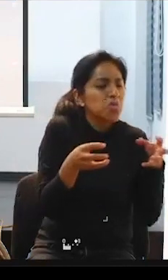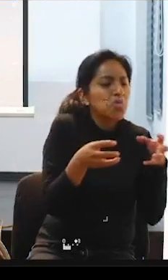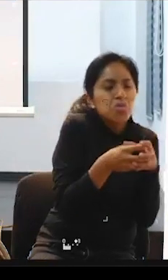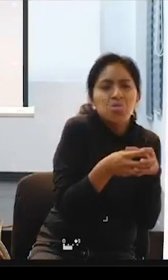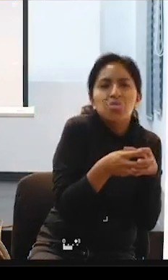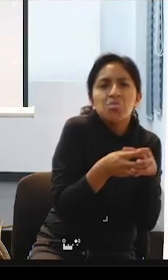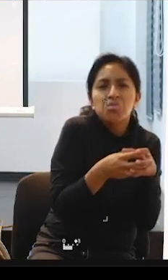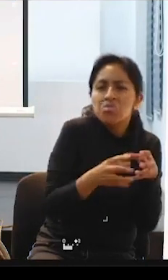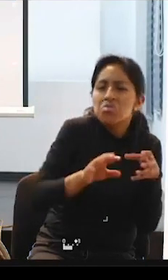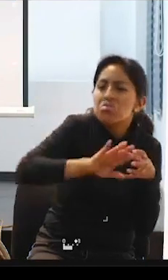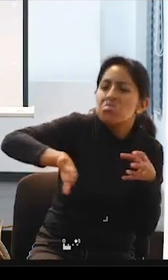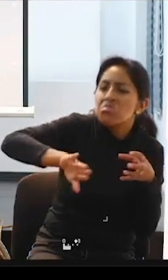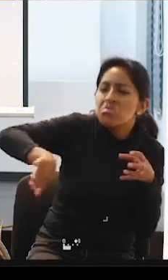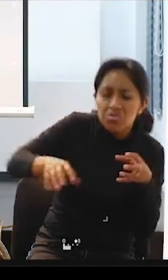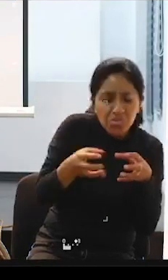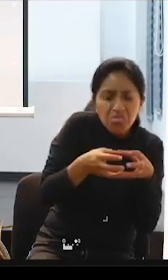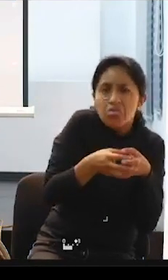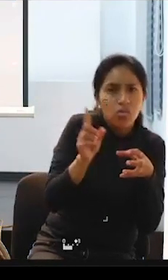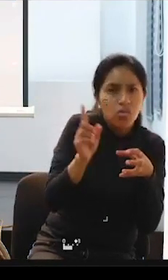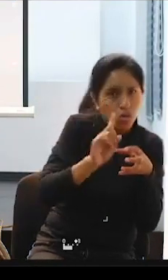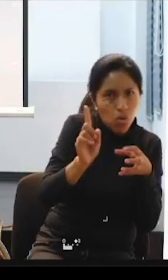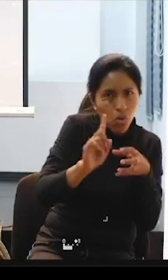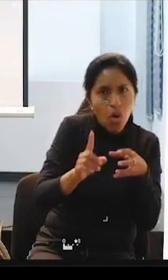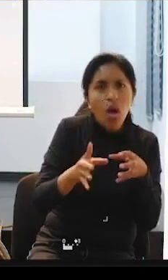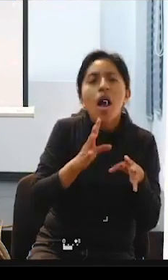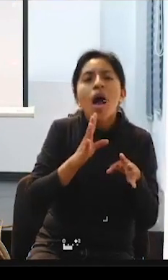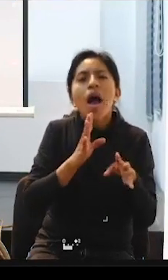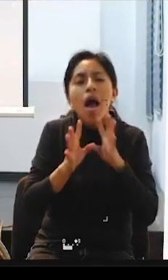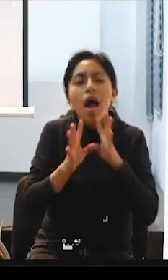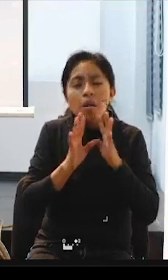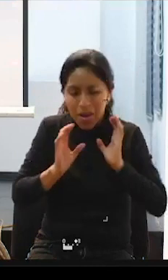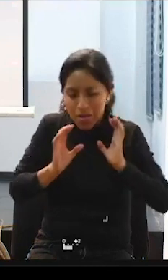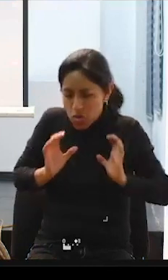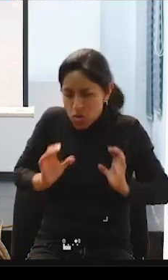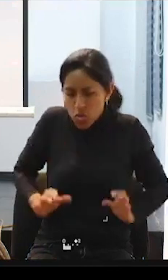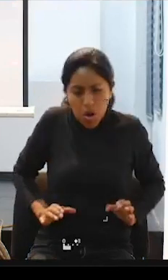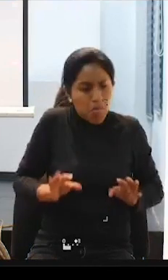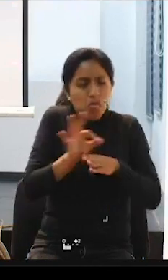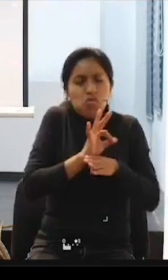sectorializadas, hablamos de personas con diversidad funcional. entonces,